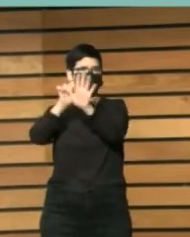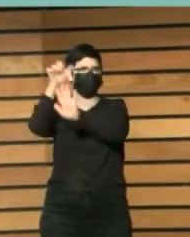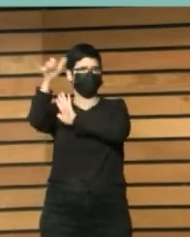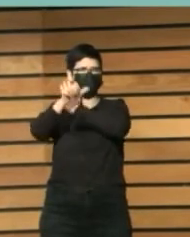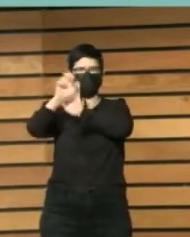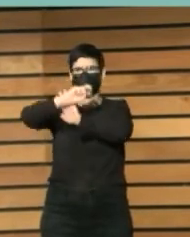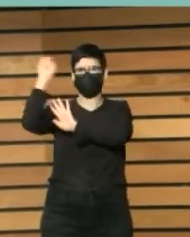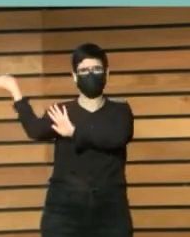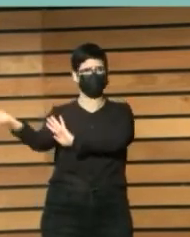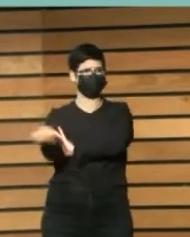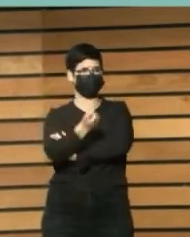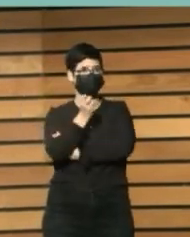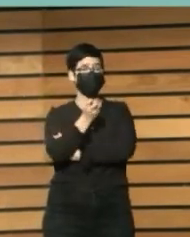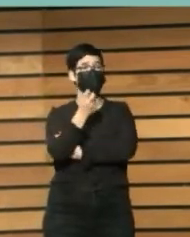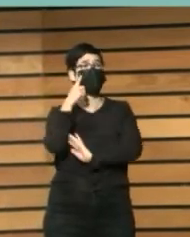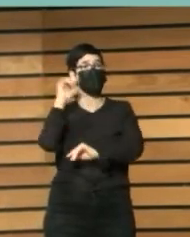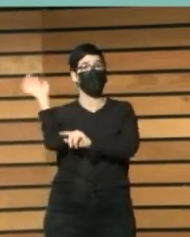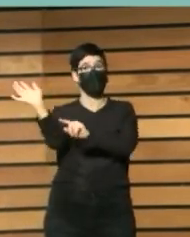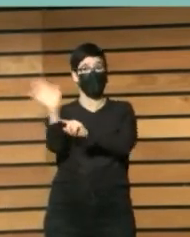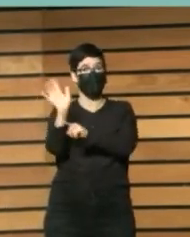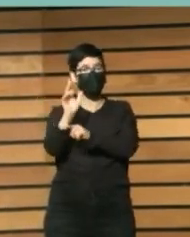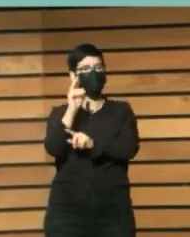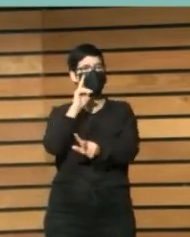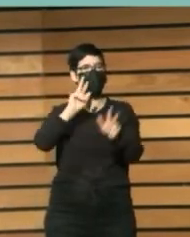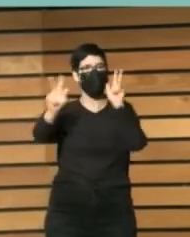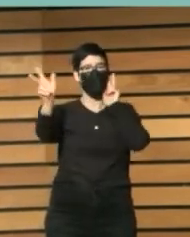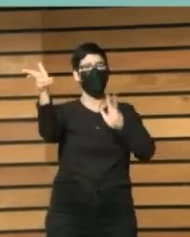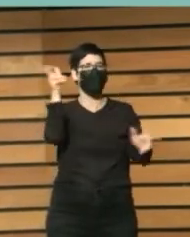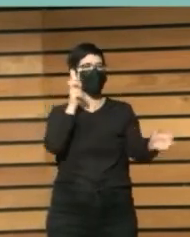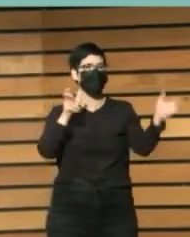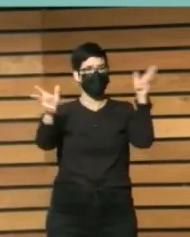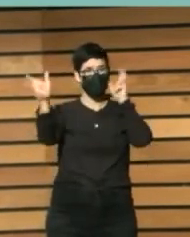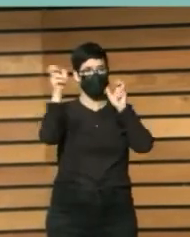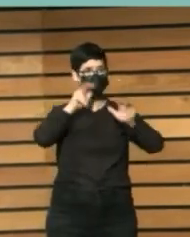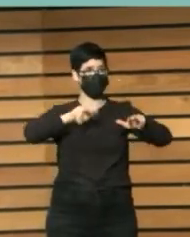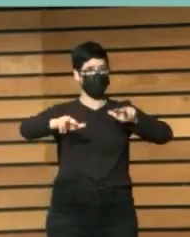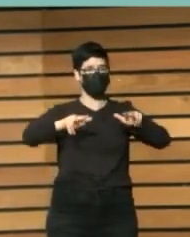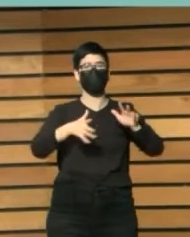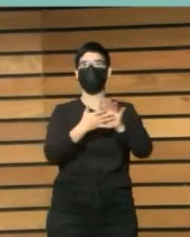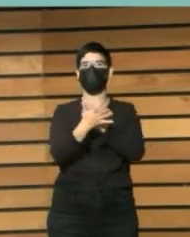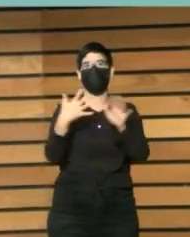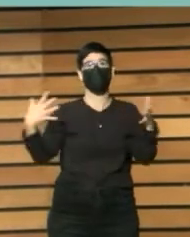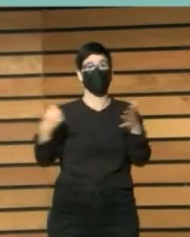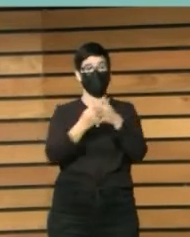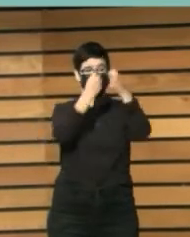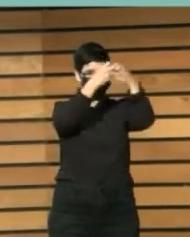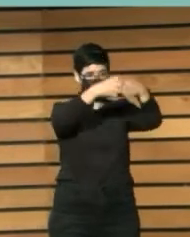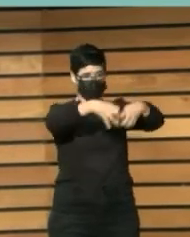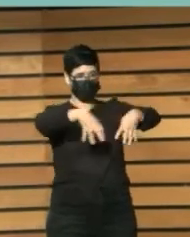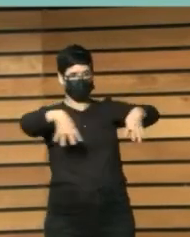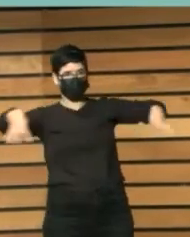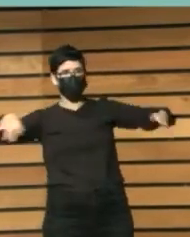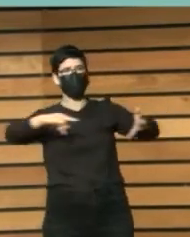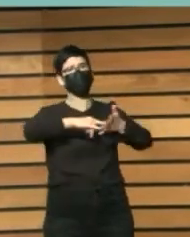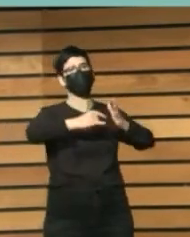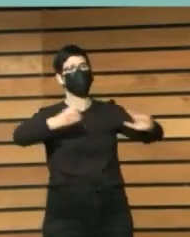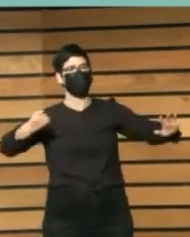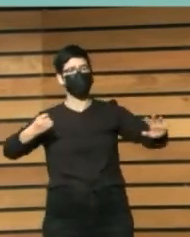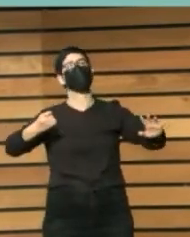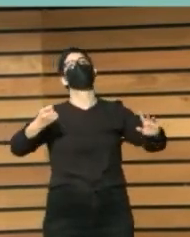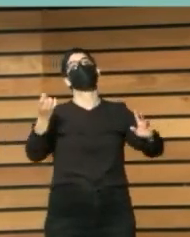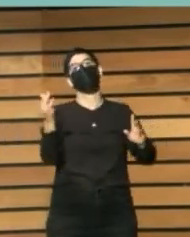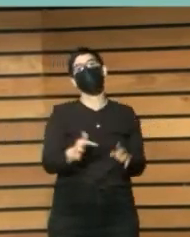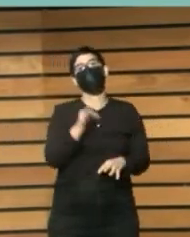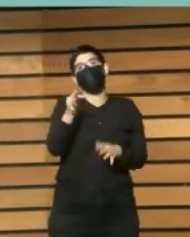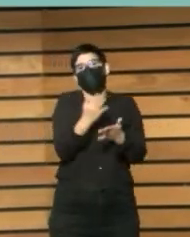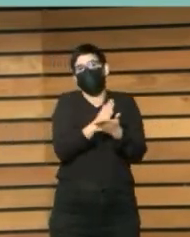el cine y los audiovisuales y todo ello está transversado por la tecnología y por la mediación que llevamos a cabo con